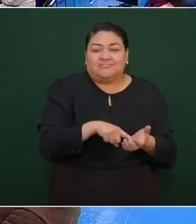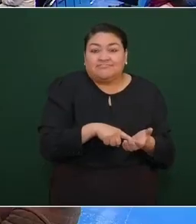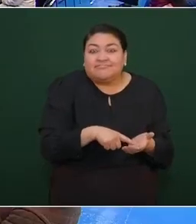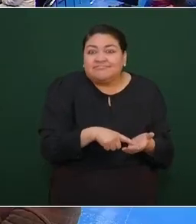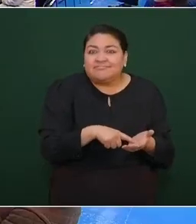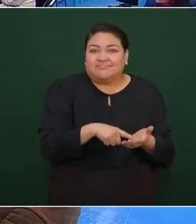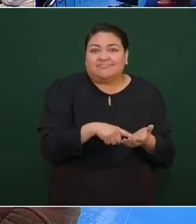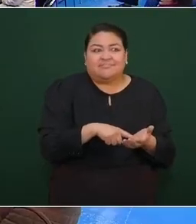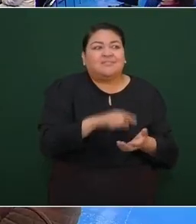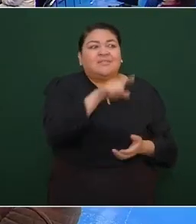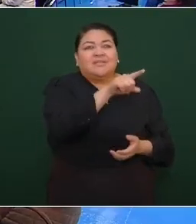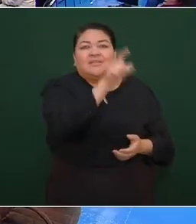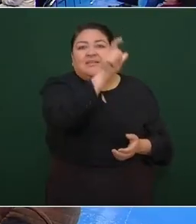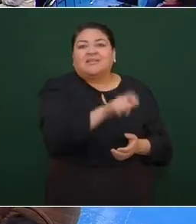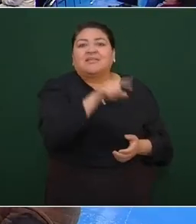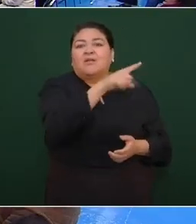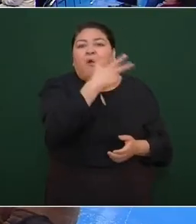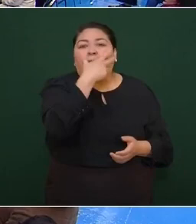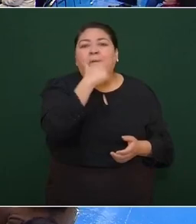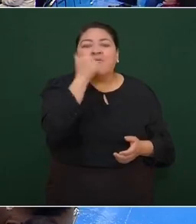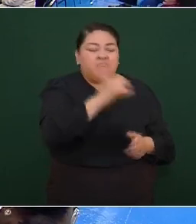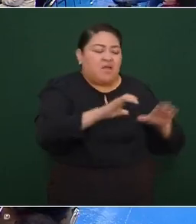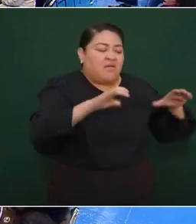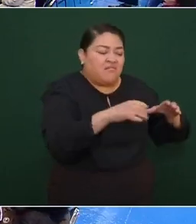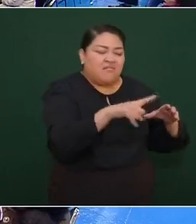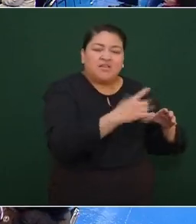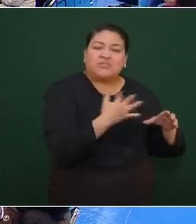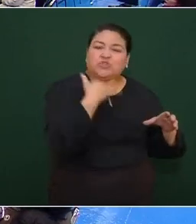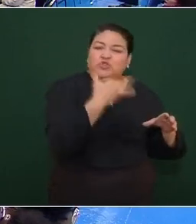reverendo conservador corrupto